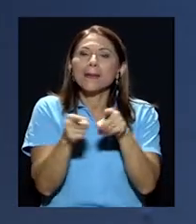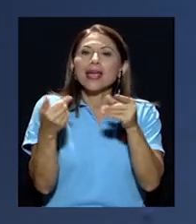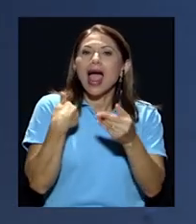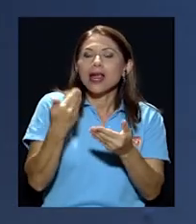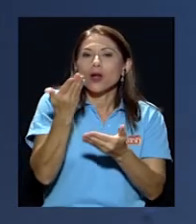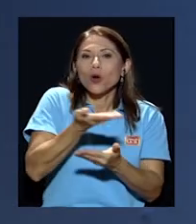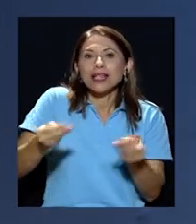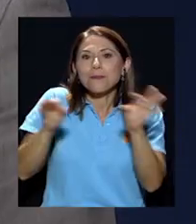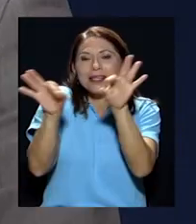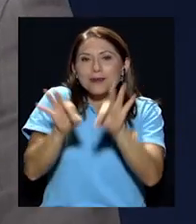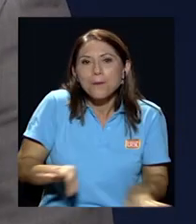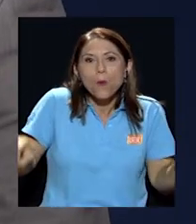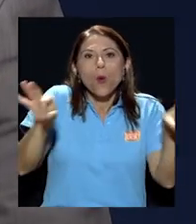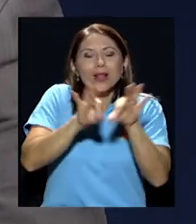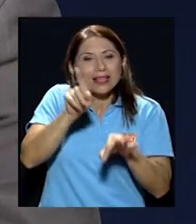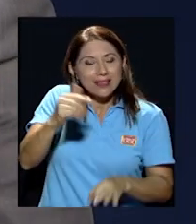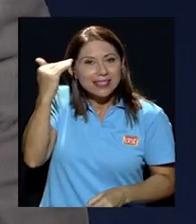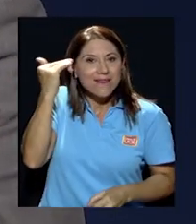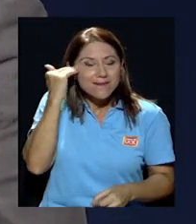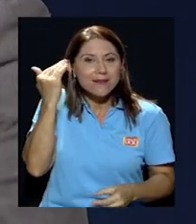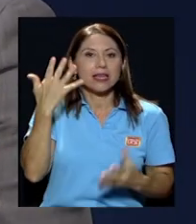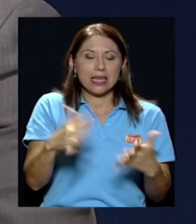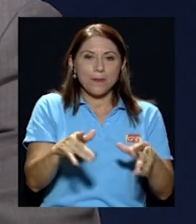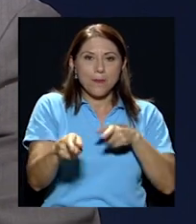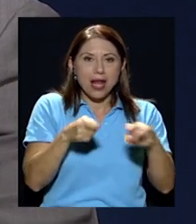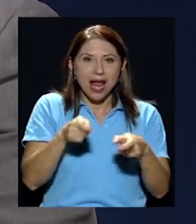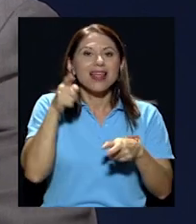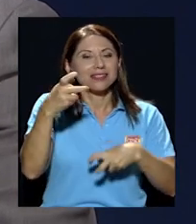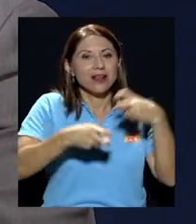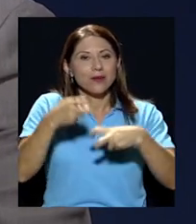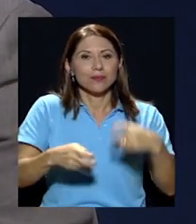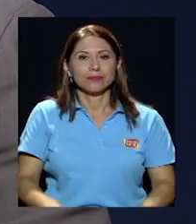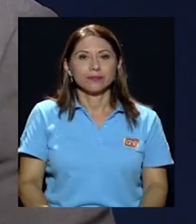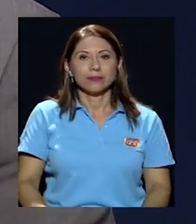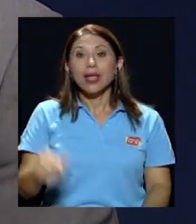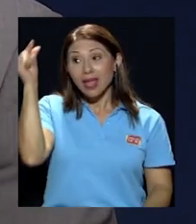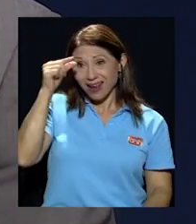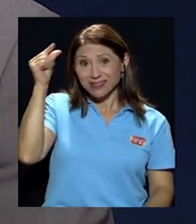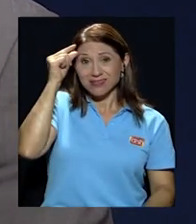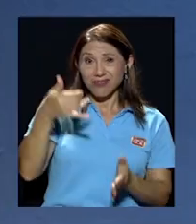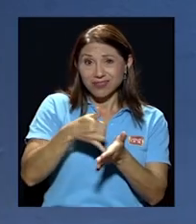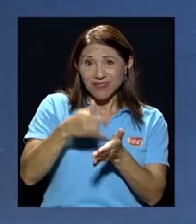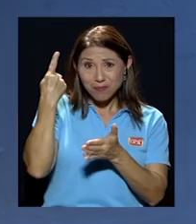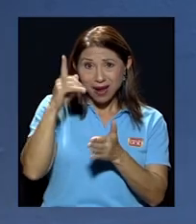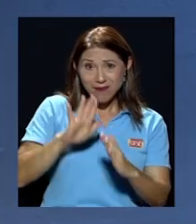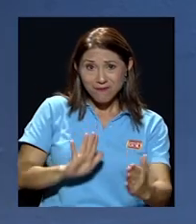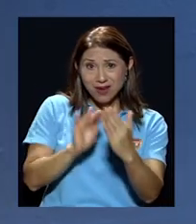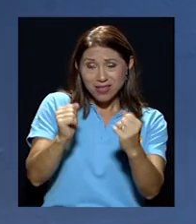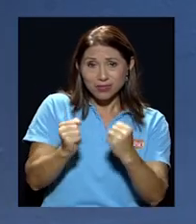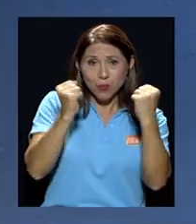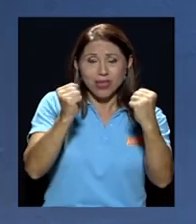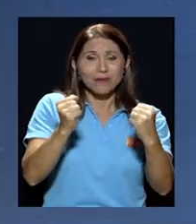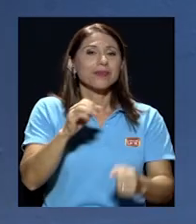manejar ese es el gran problema ¿es débil el Estado para poder enfrentar ese poder? el Estado